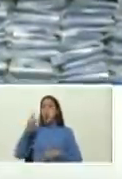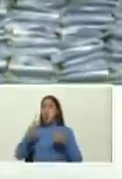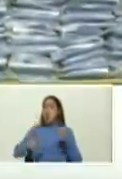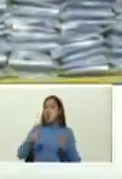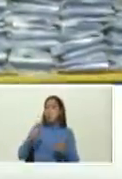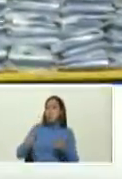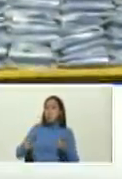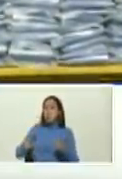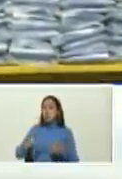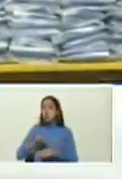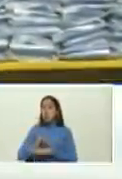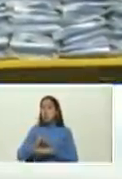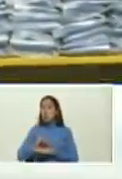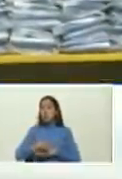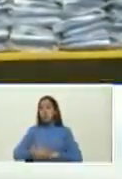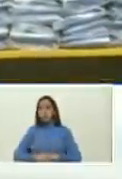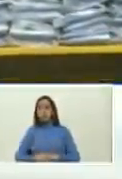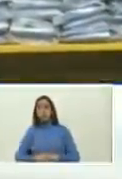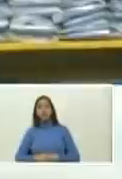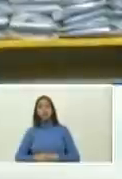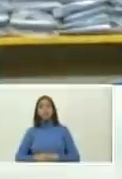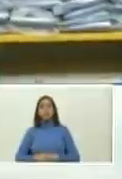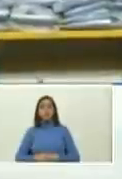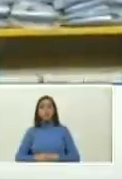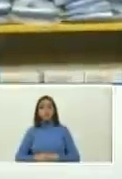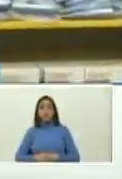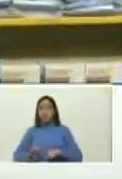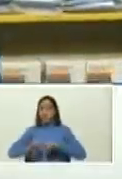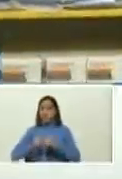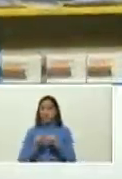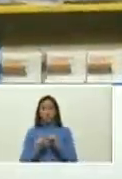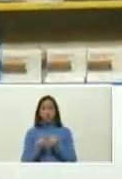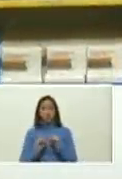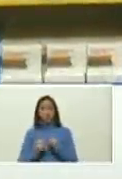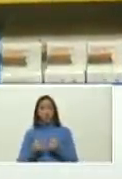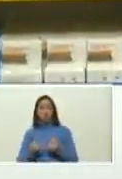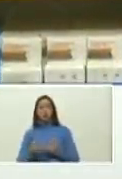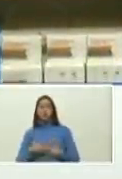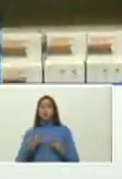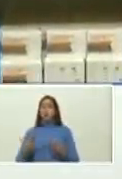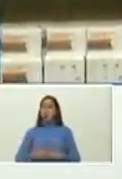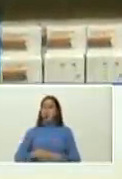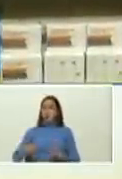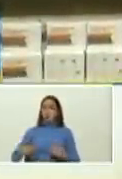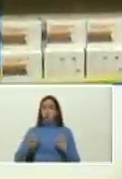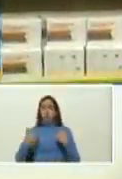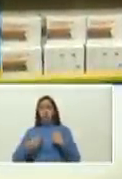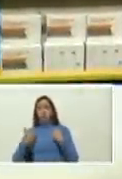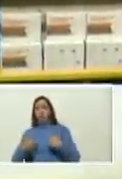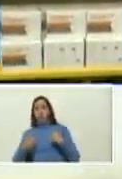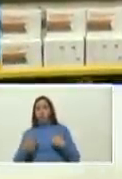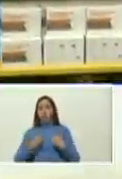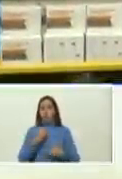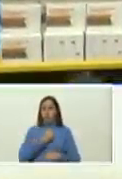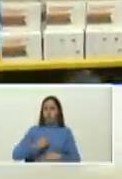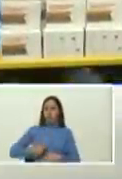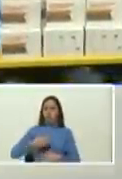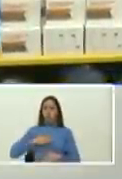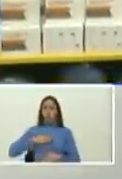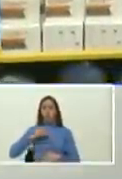desvencijada y totalmente arruinada para que acuse Maduro Maduro Maduro Maduro